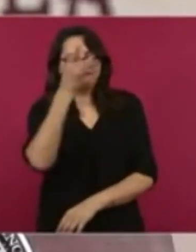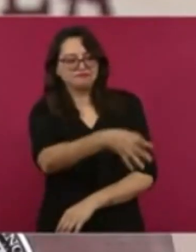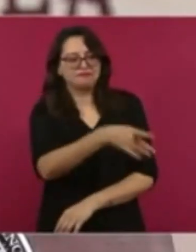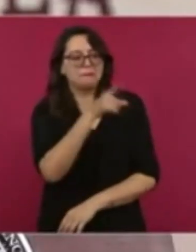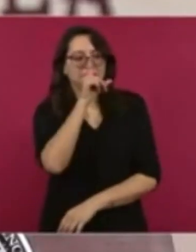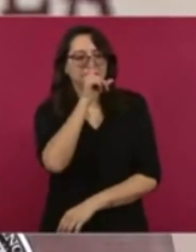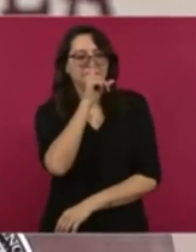comunicación.